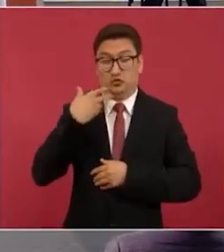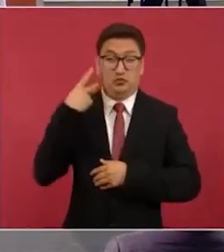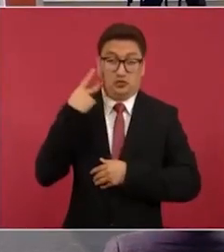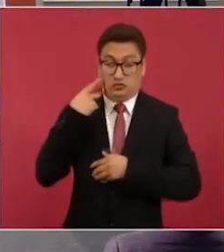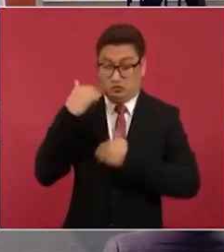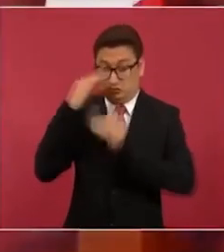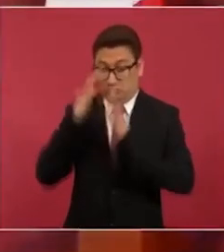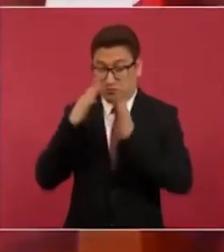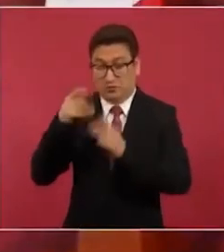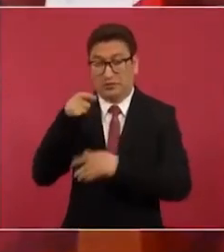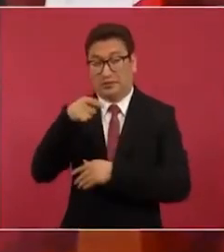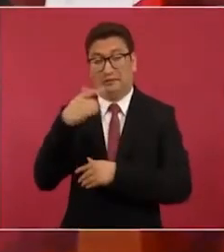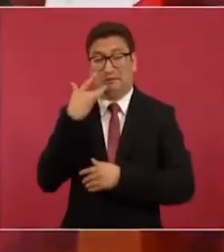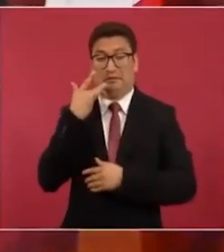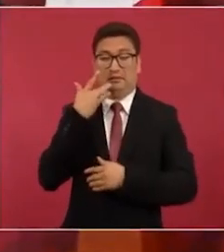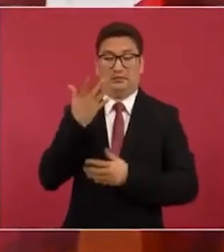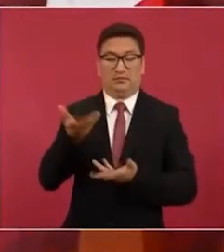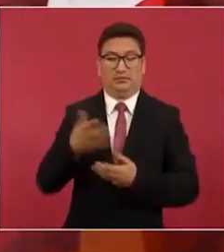fifí, fifí.